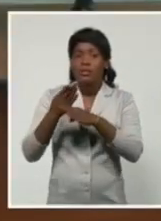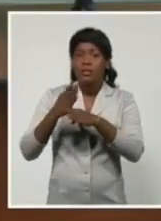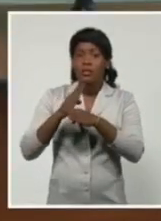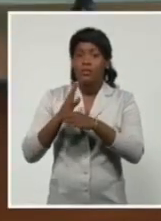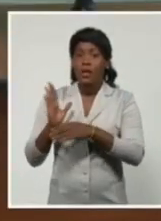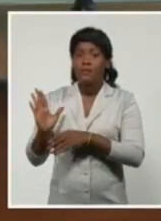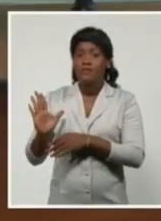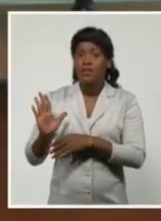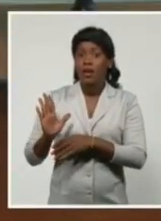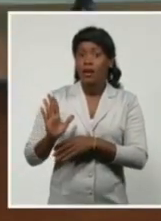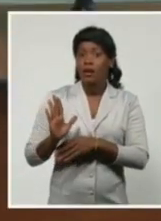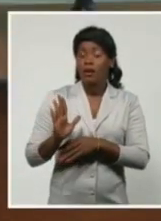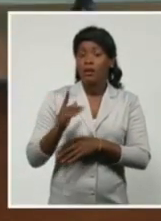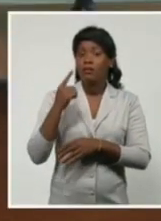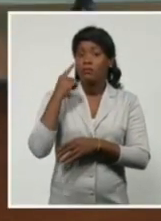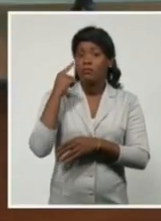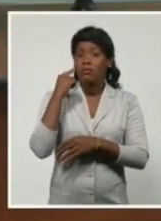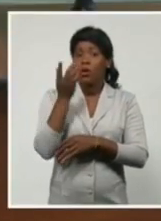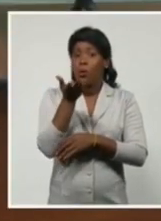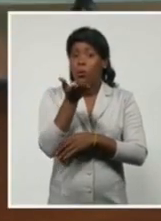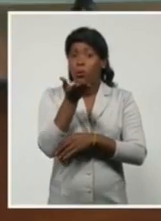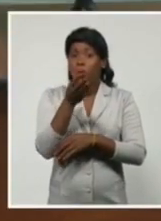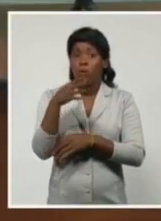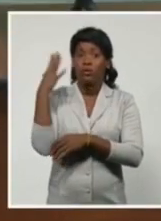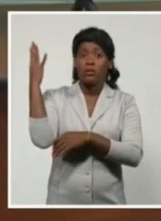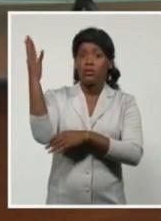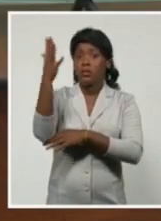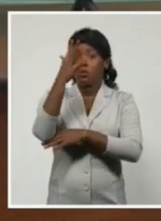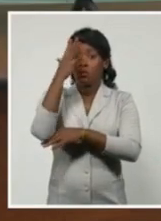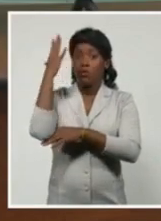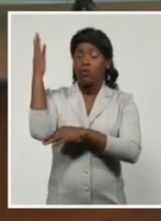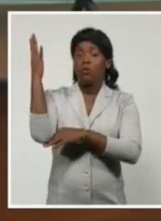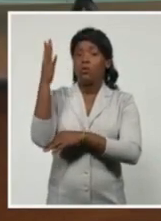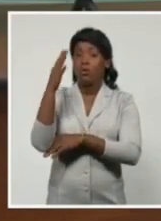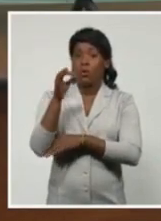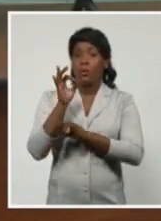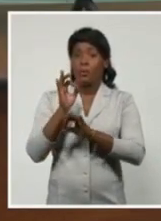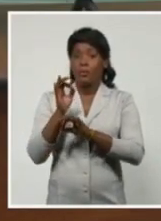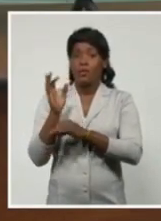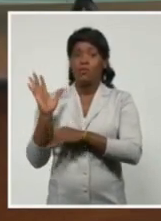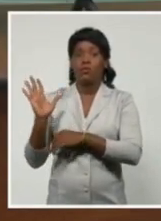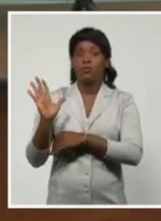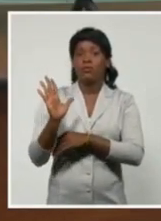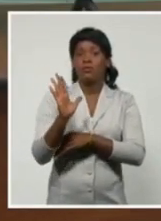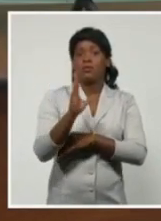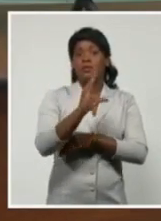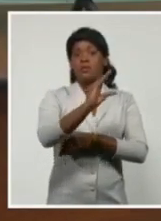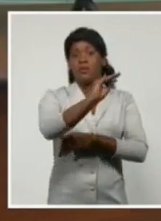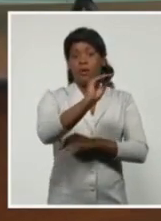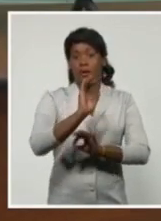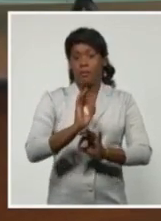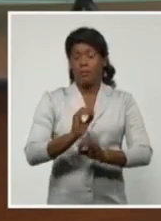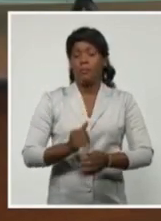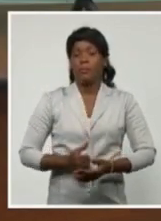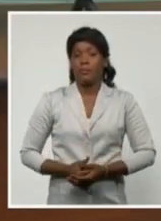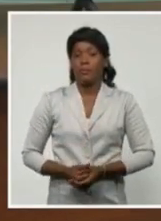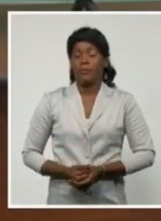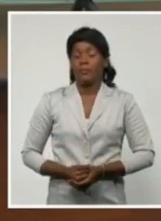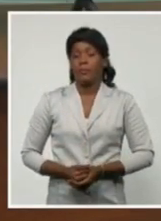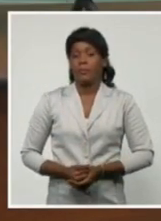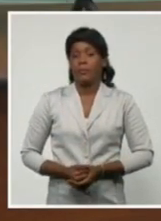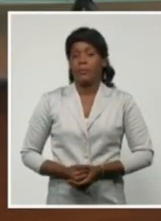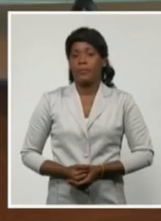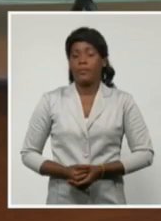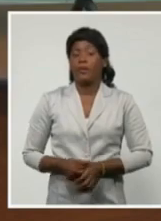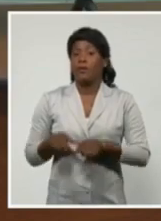en los flujos que arrastran al ciclón según los distintos modelos de pronóstico. Y bueno, con